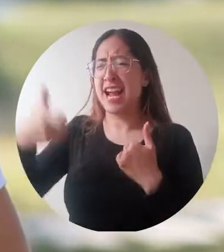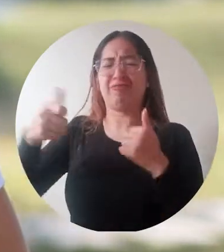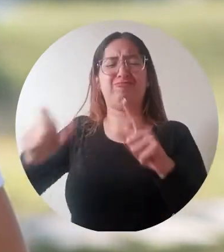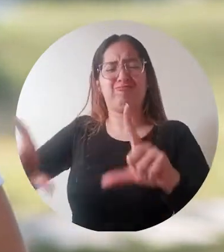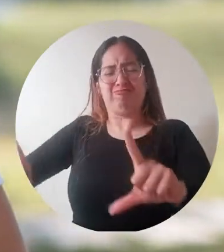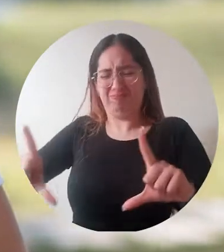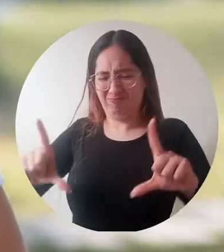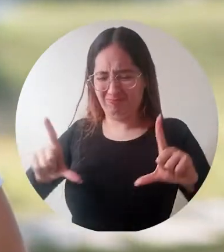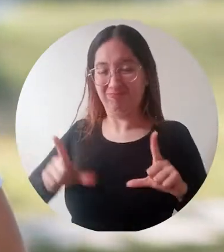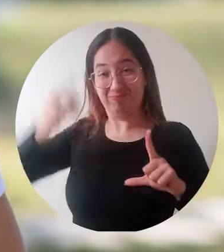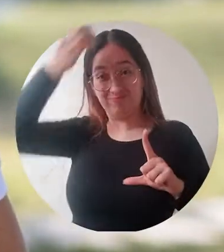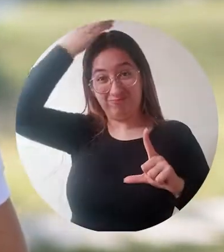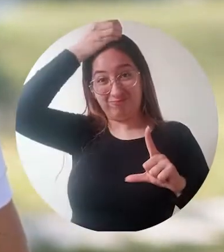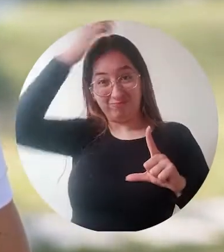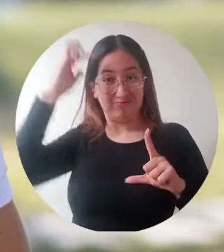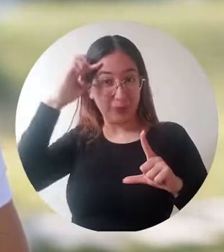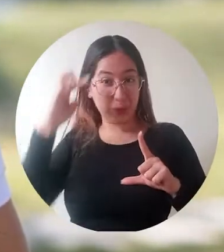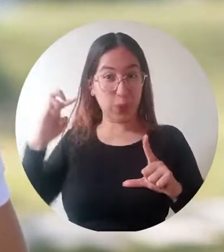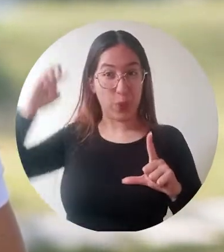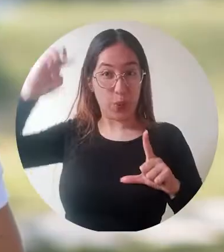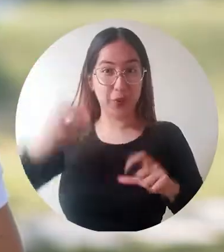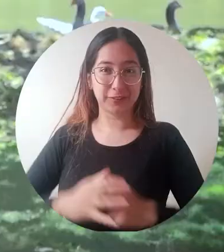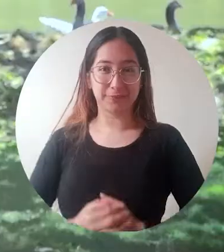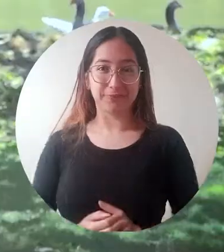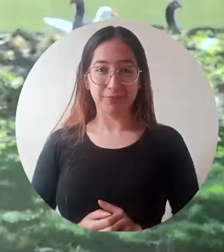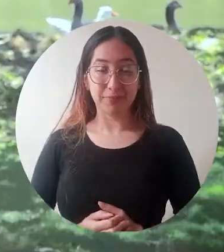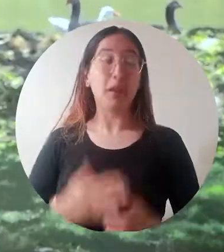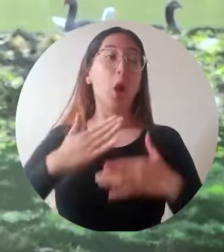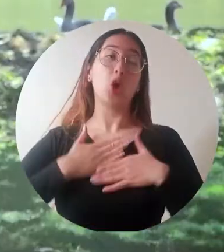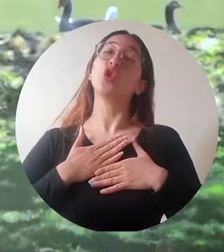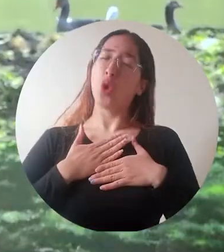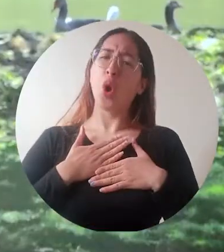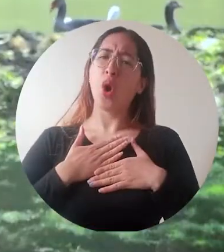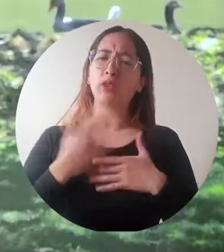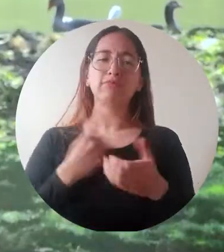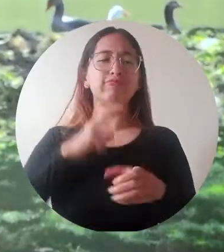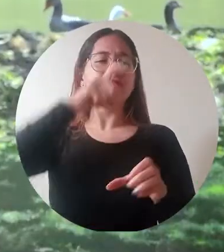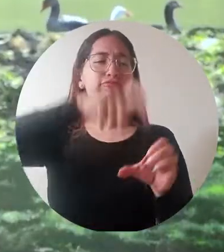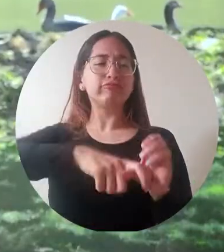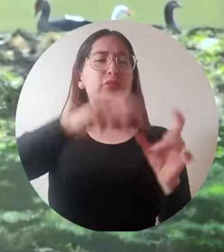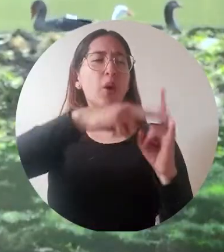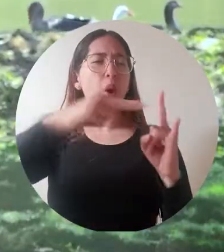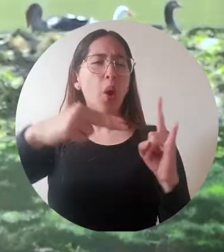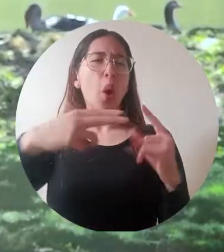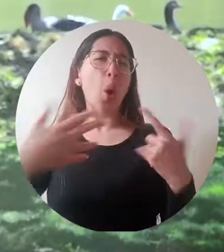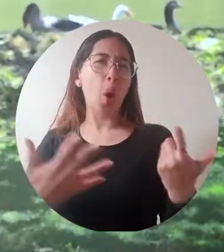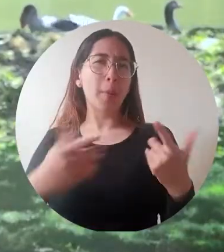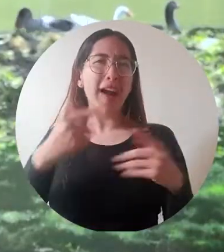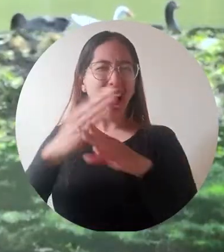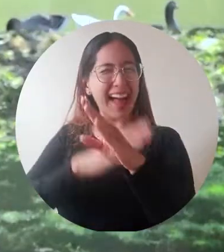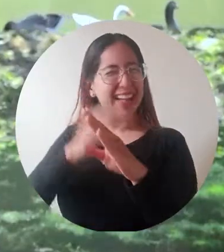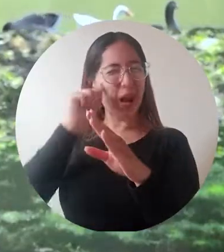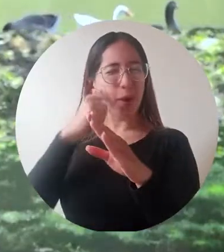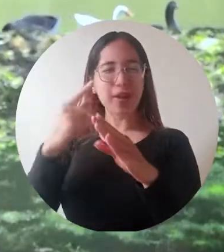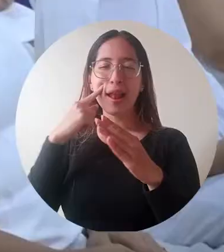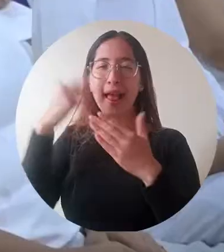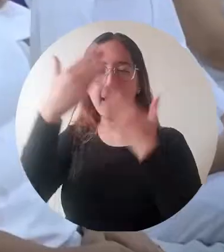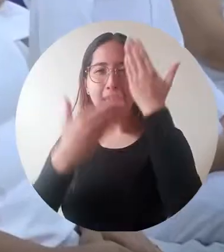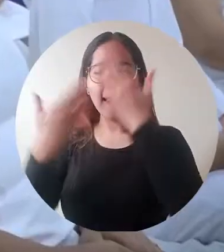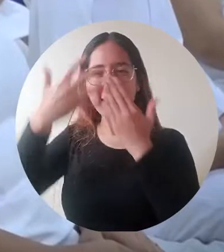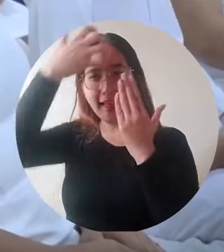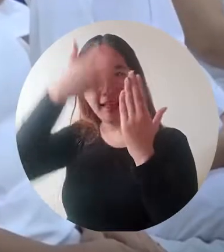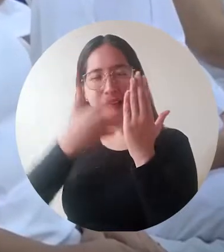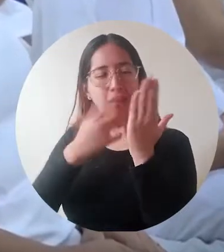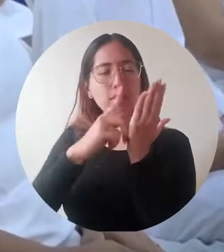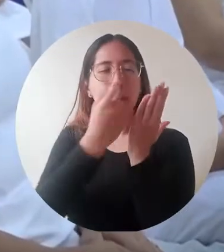convertirse en un profesional de la enfermería. Yo ingresé a la Universidad del Magdalena por medio de la prueba que se